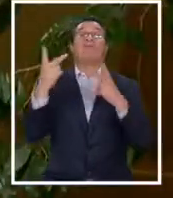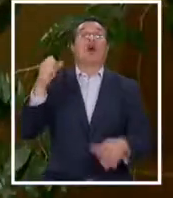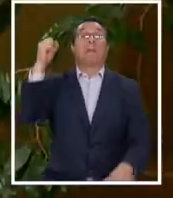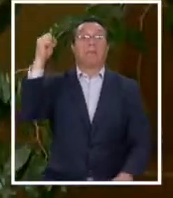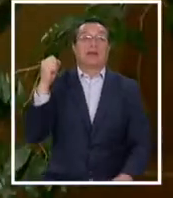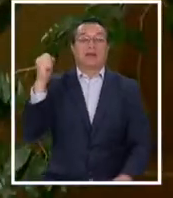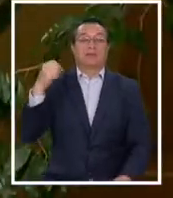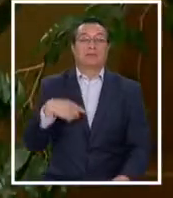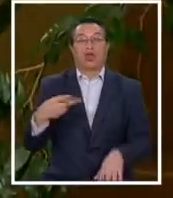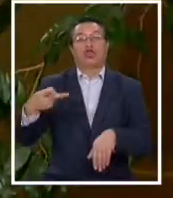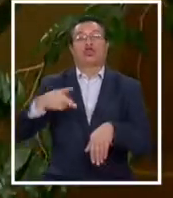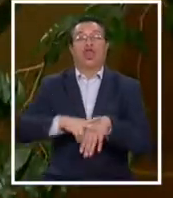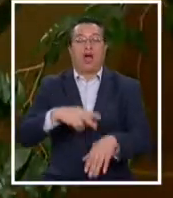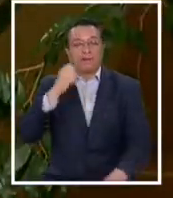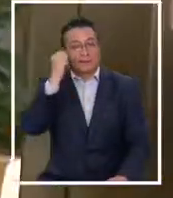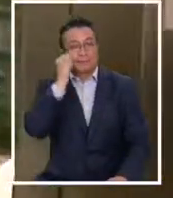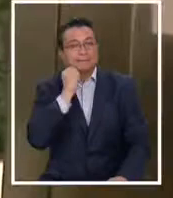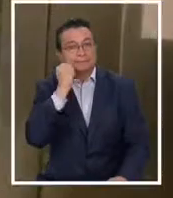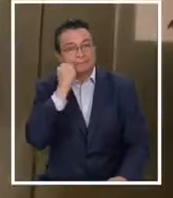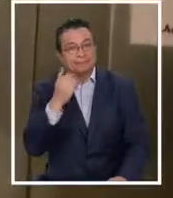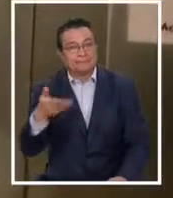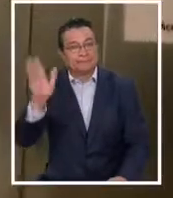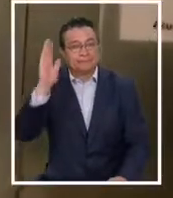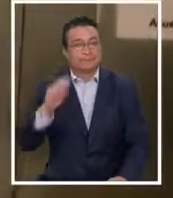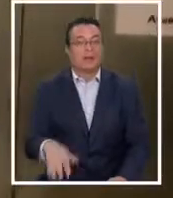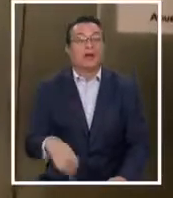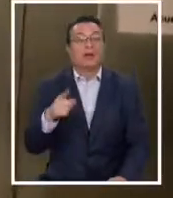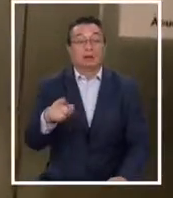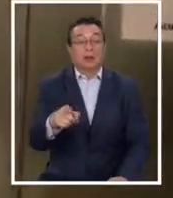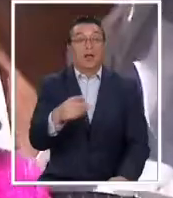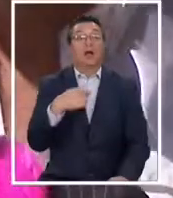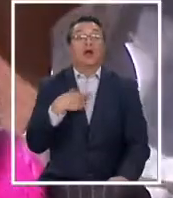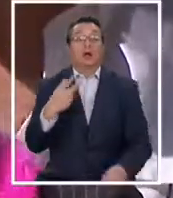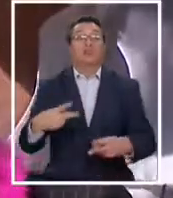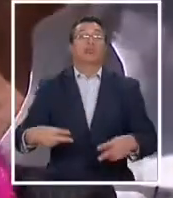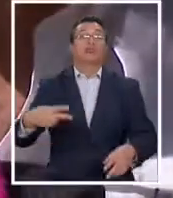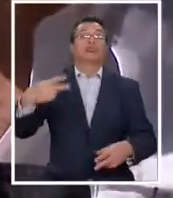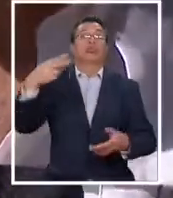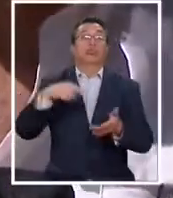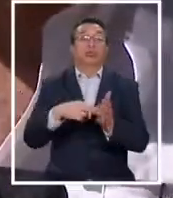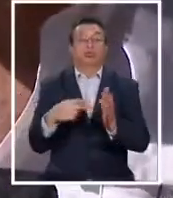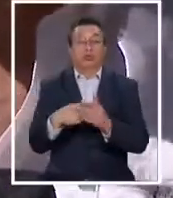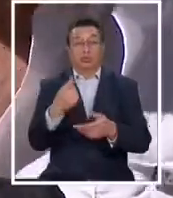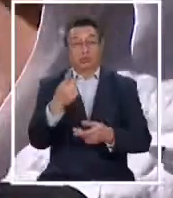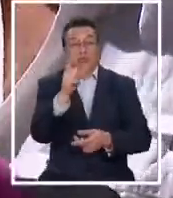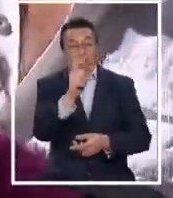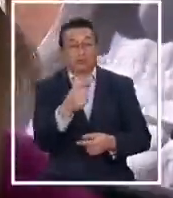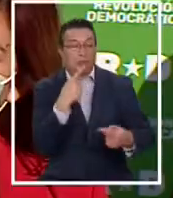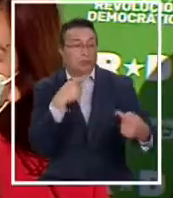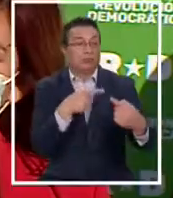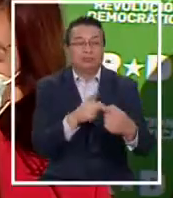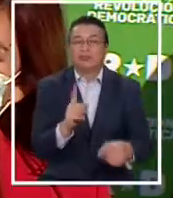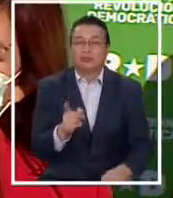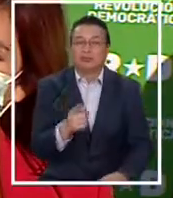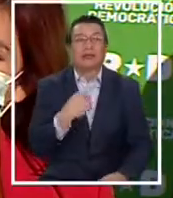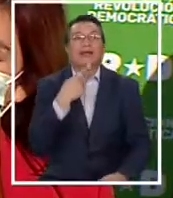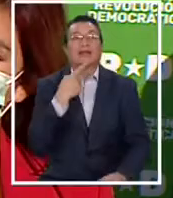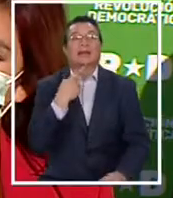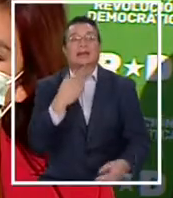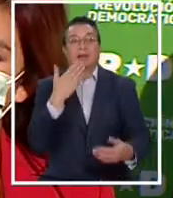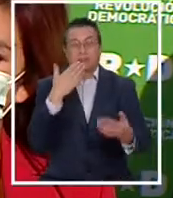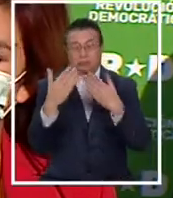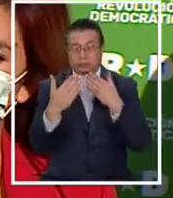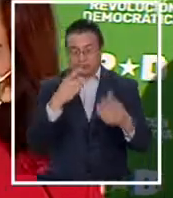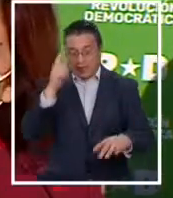Doble, nanay, Boric. No creo que valga la pena generar polémicas en torno a la relación con una u otra persona. Nos interesa hacer de este un debate